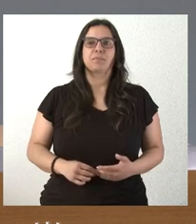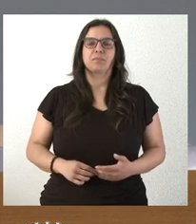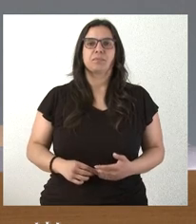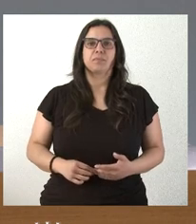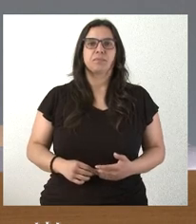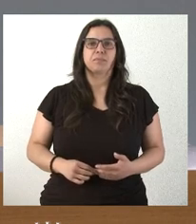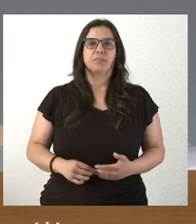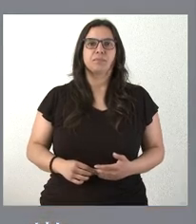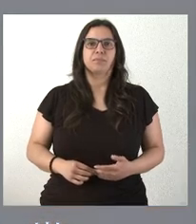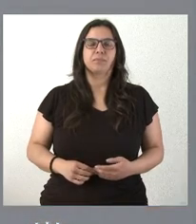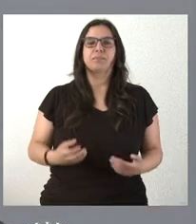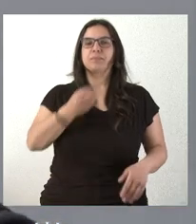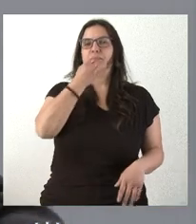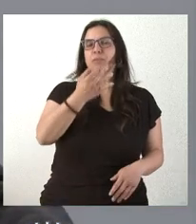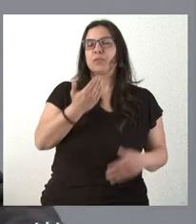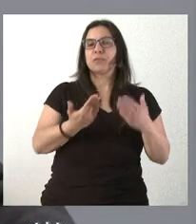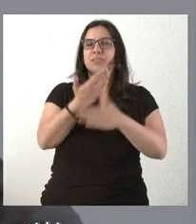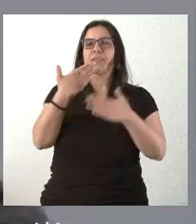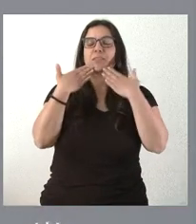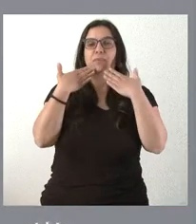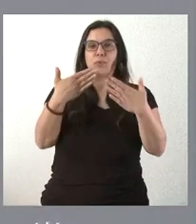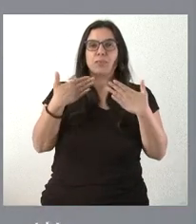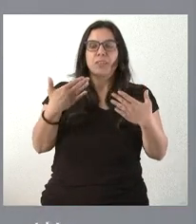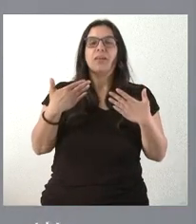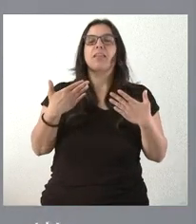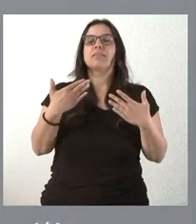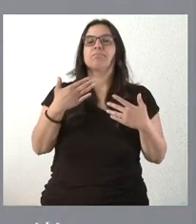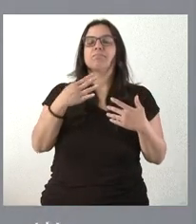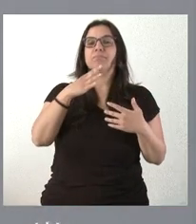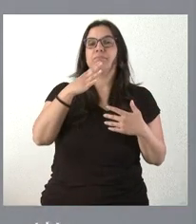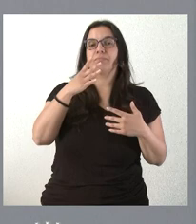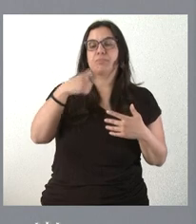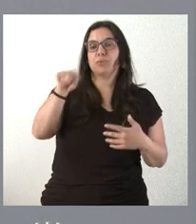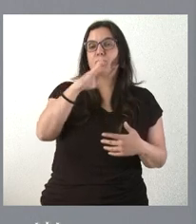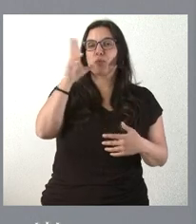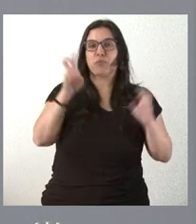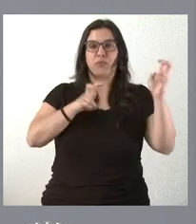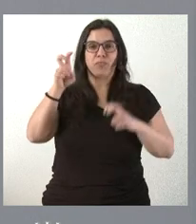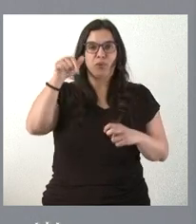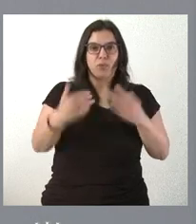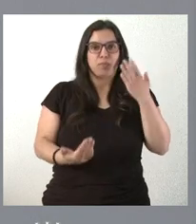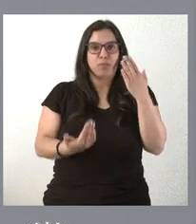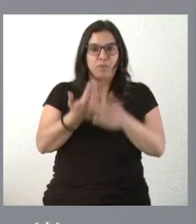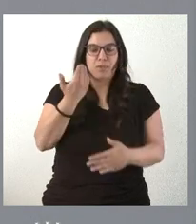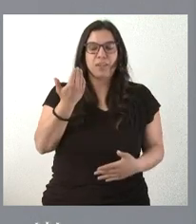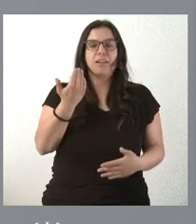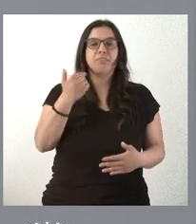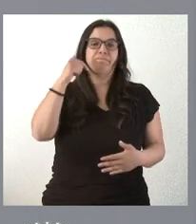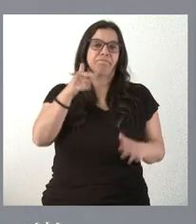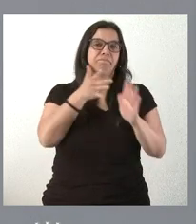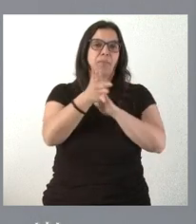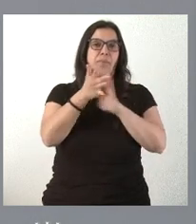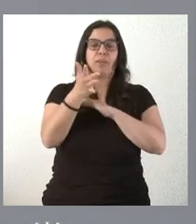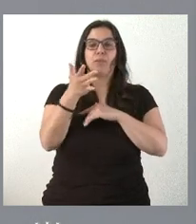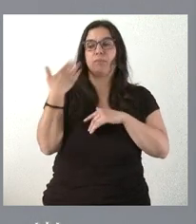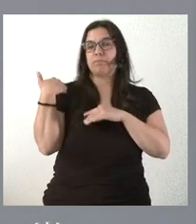Muy buenos días y muchas gracias a todos ustedes por su presencia hoy aquí esta mañana, en el que daré cuenta de cuáles han sido